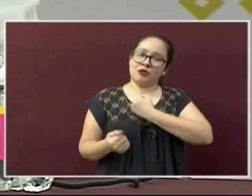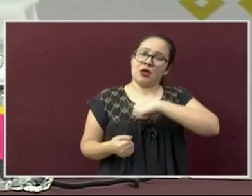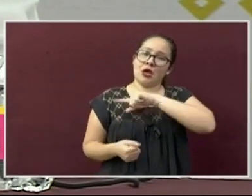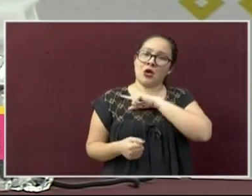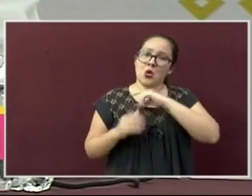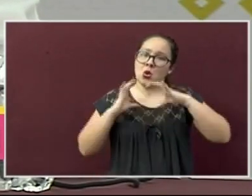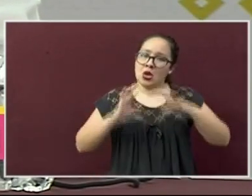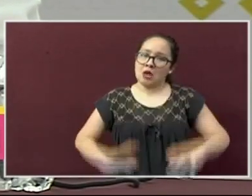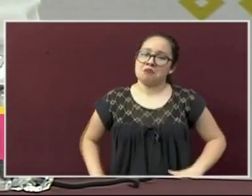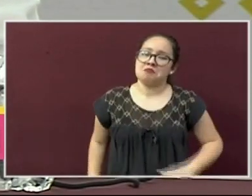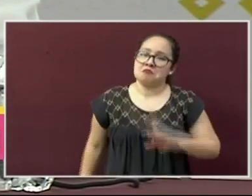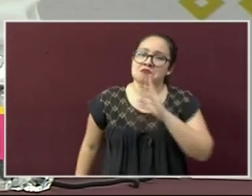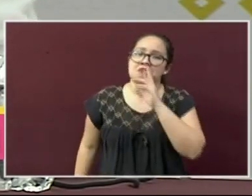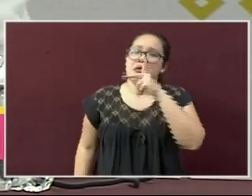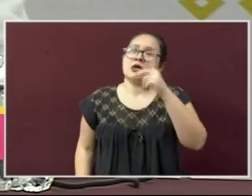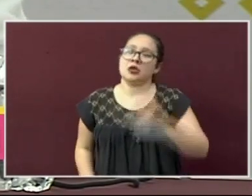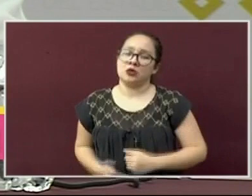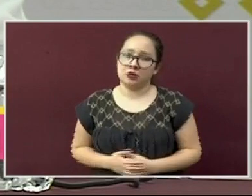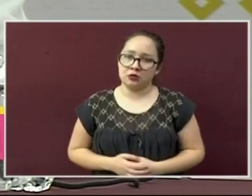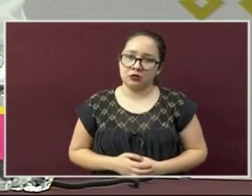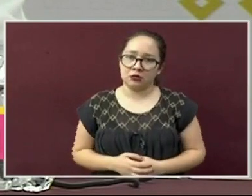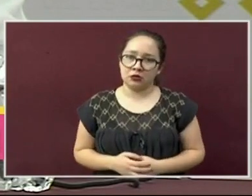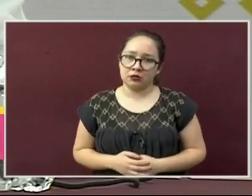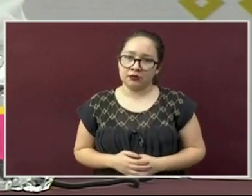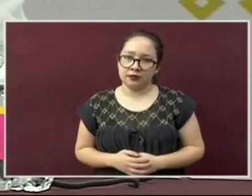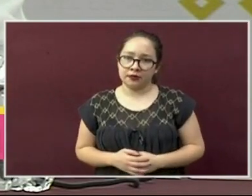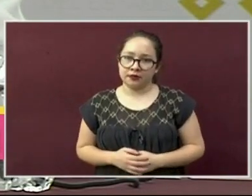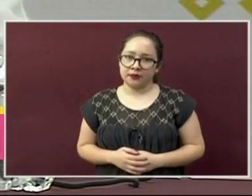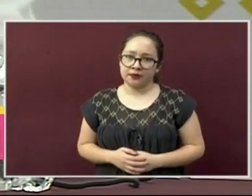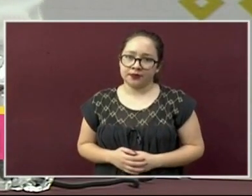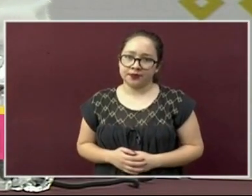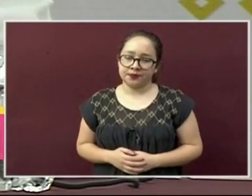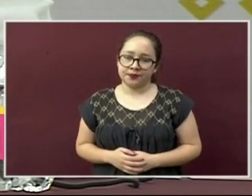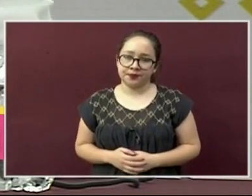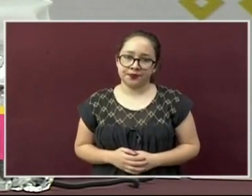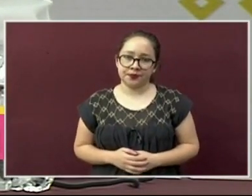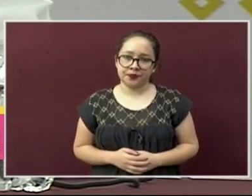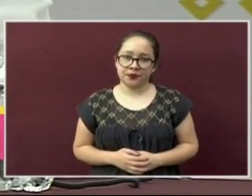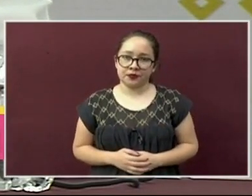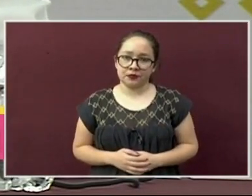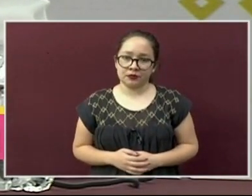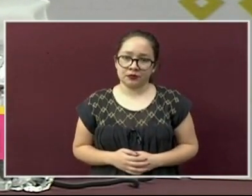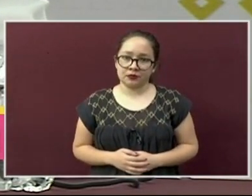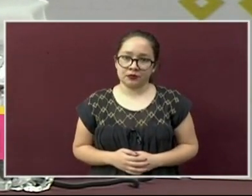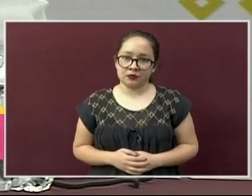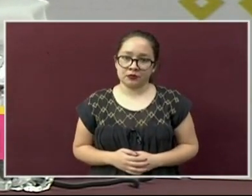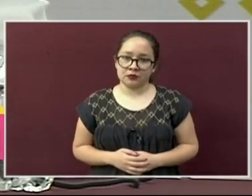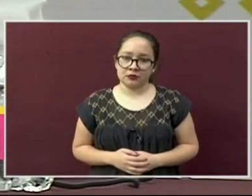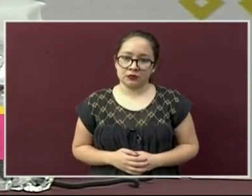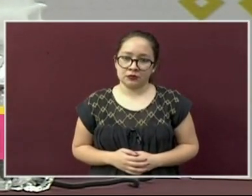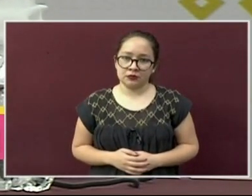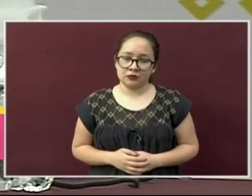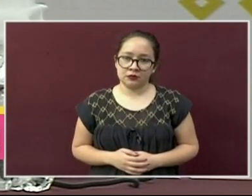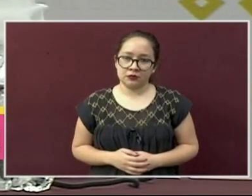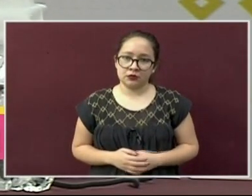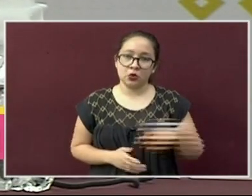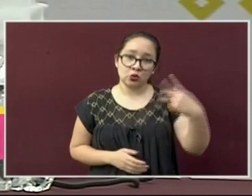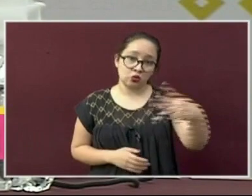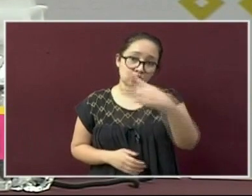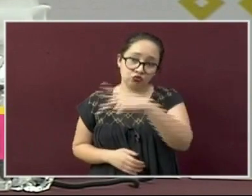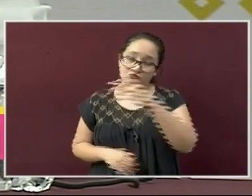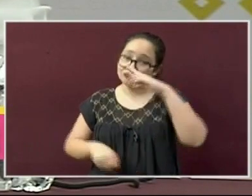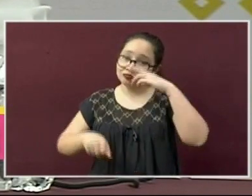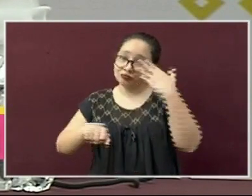de vida. Proteger su salud y su vida depende en gran medida